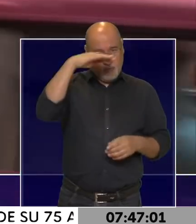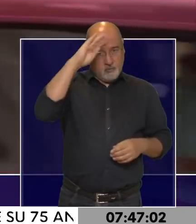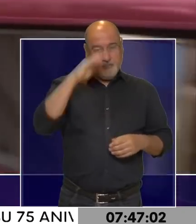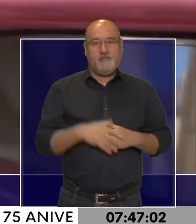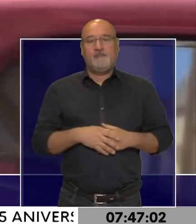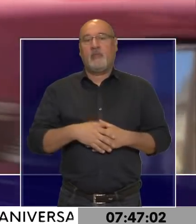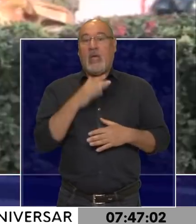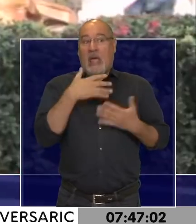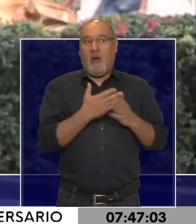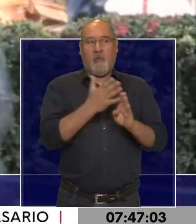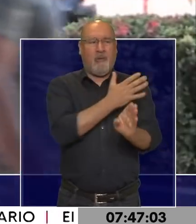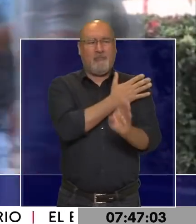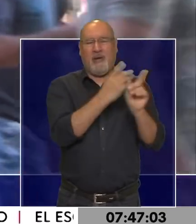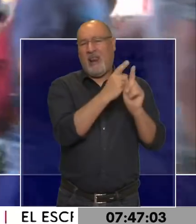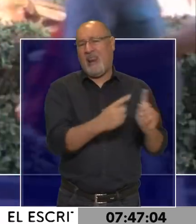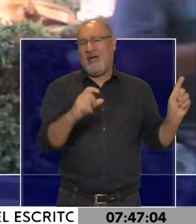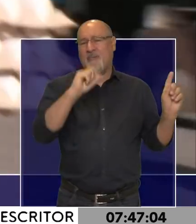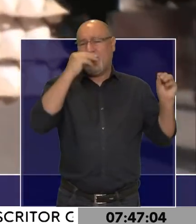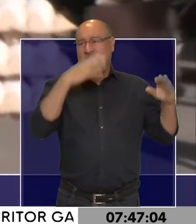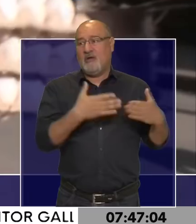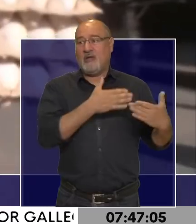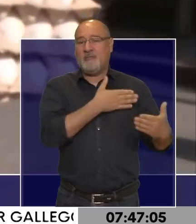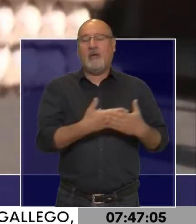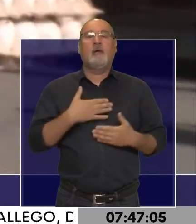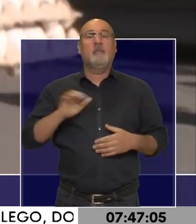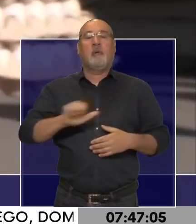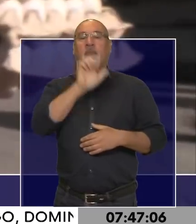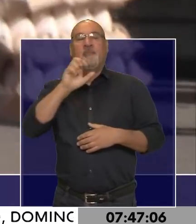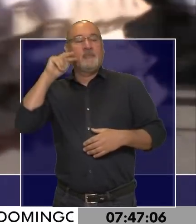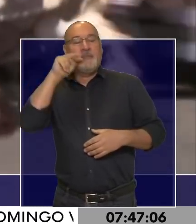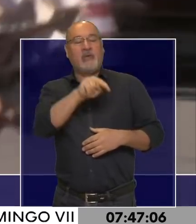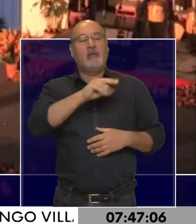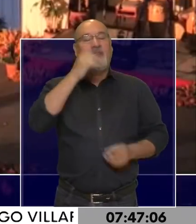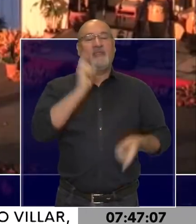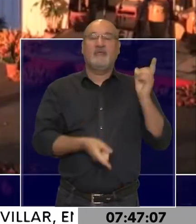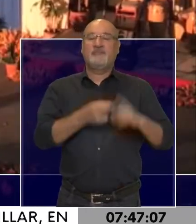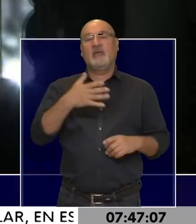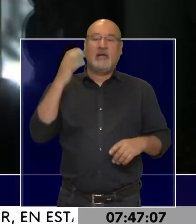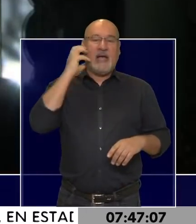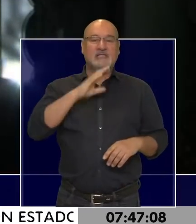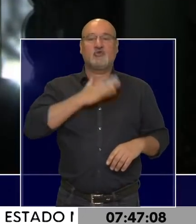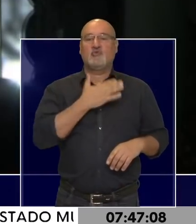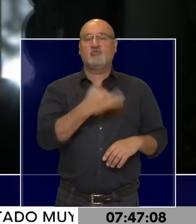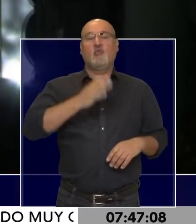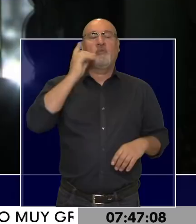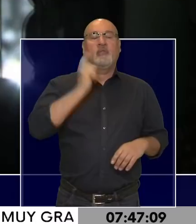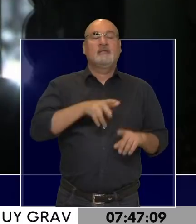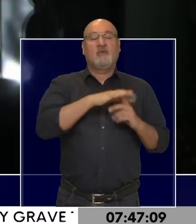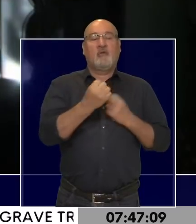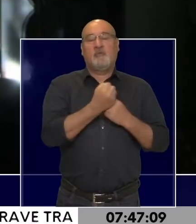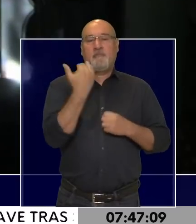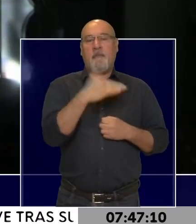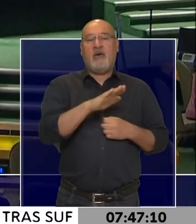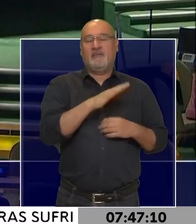embargo más largo de la historia reciente y, aunque desde Occidente culpan a la dictadura castrista de la mala situación económica de la isla,